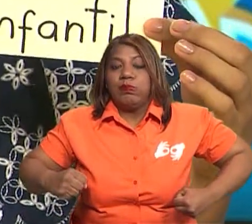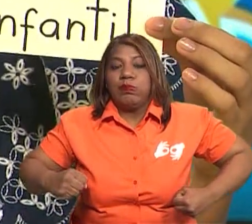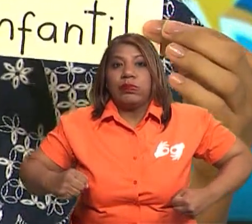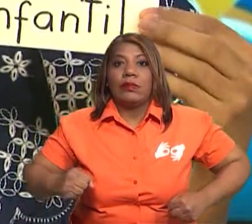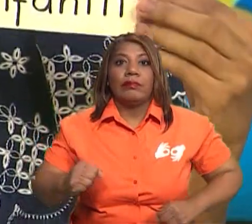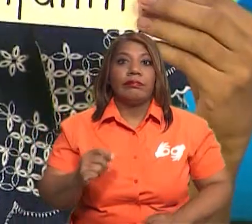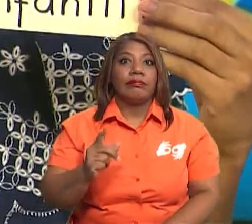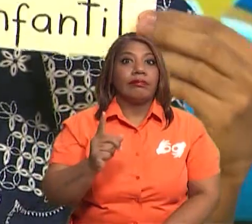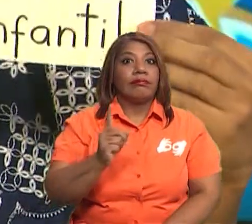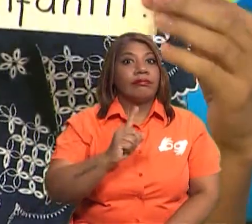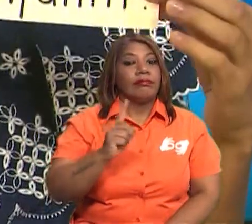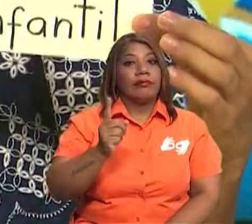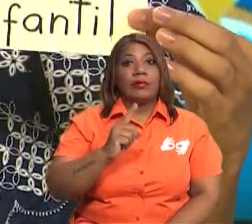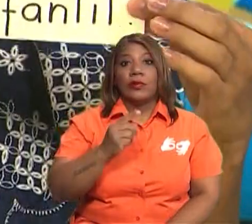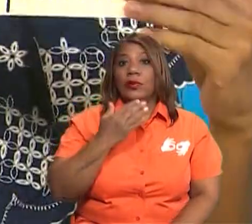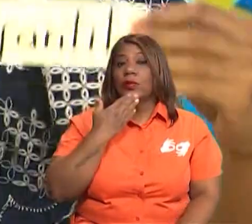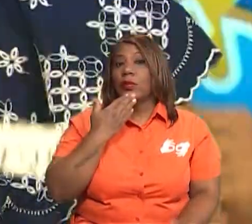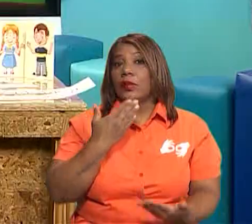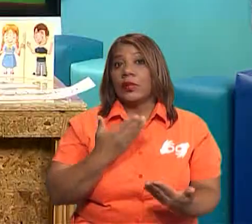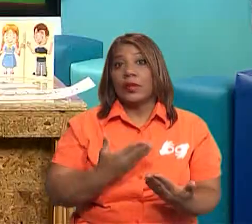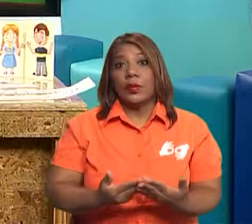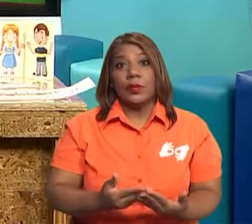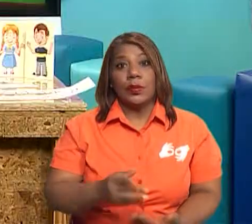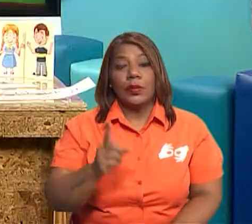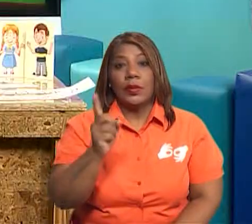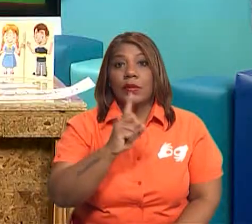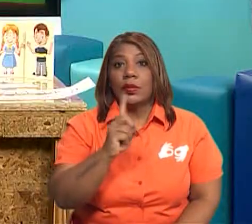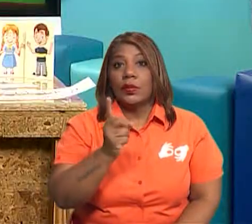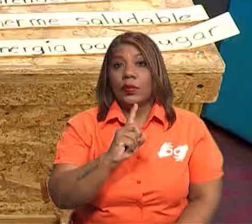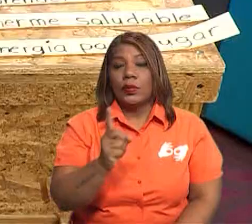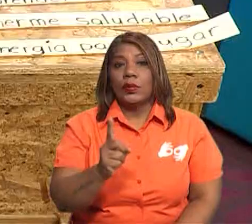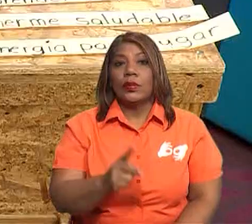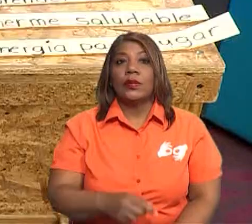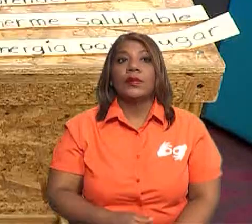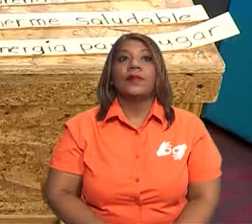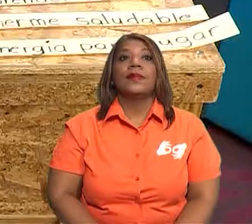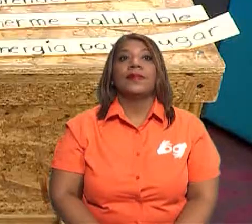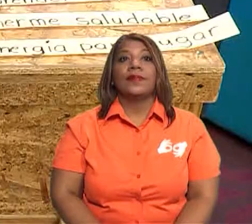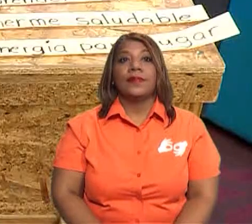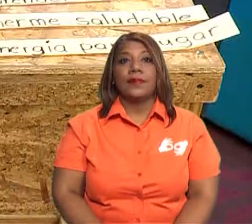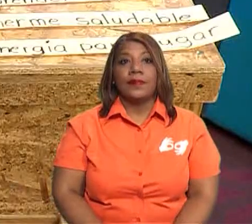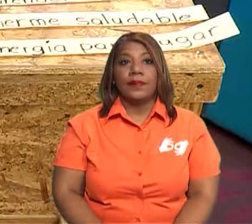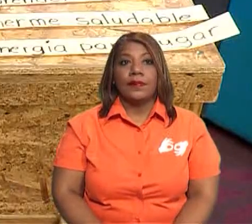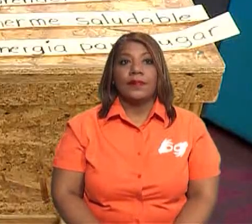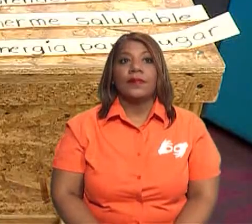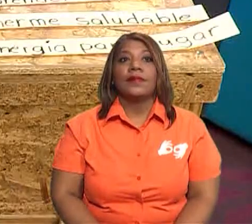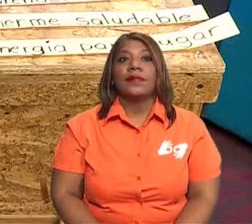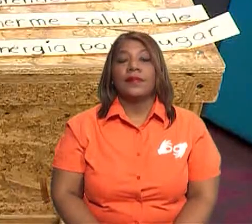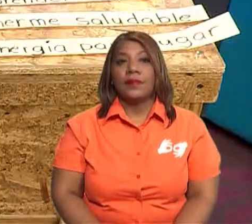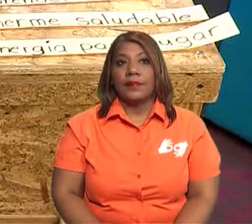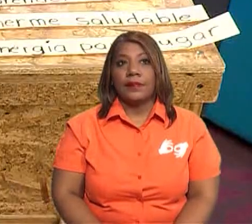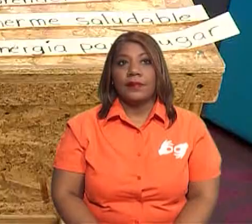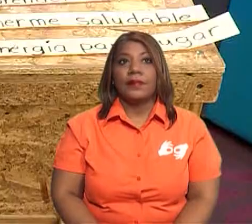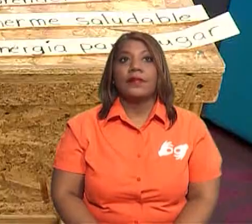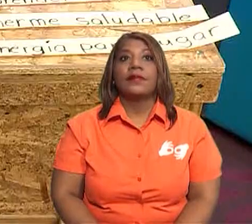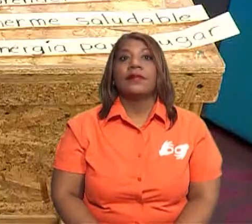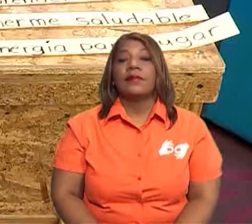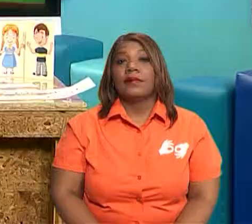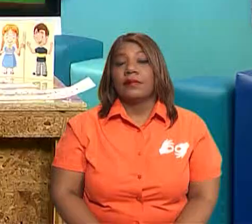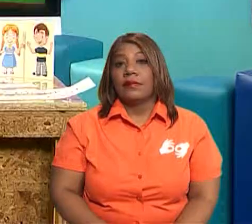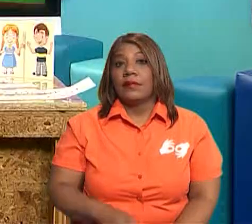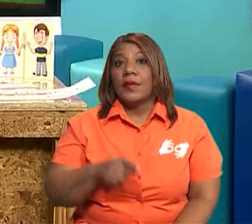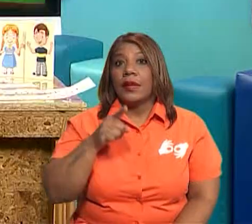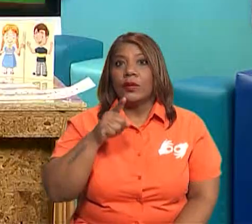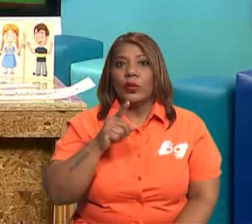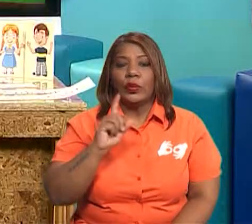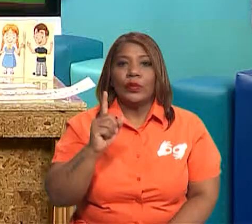consumirlos constantemente, ¿verdad? Vamos a ver por qué también es importante evitarlos. ¿Para qué? Para